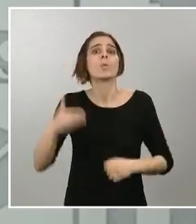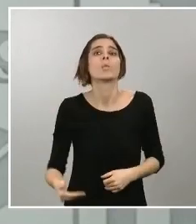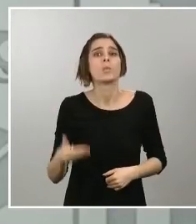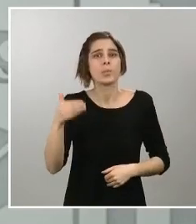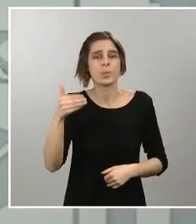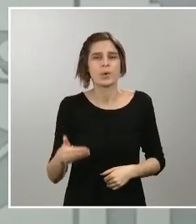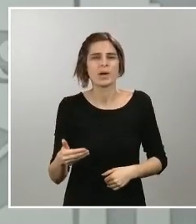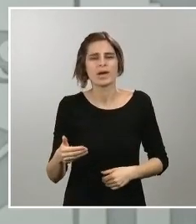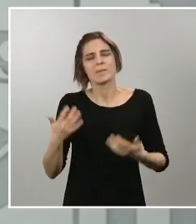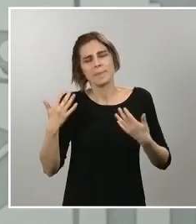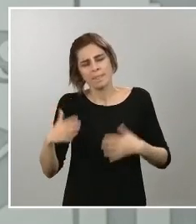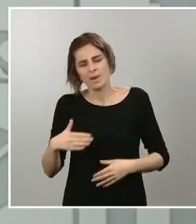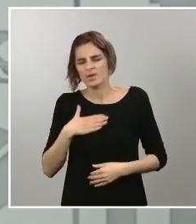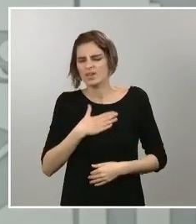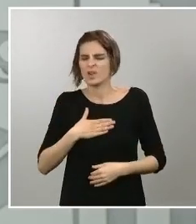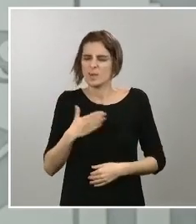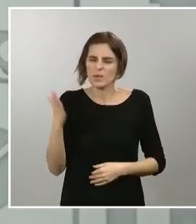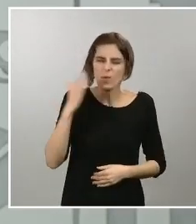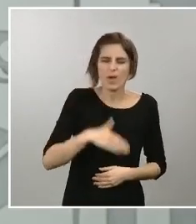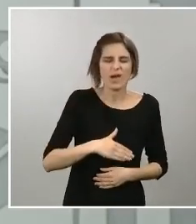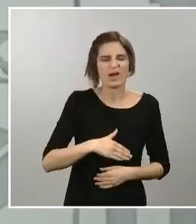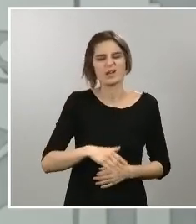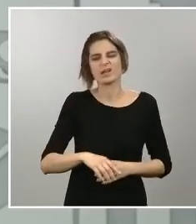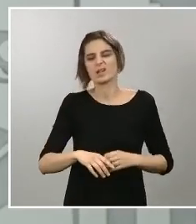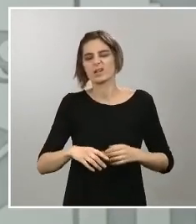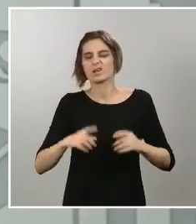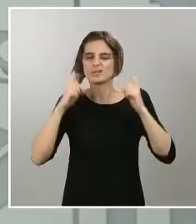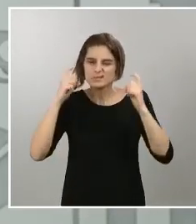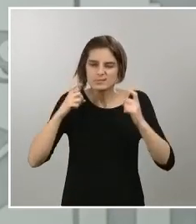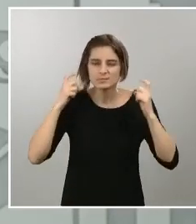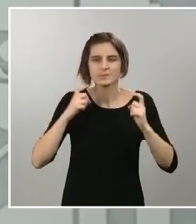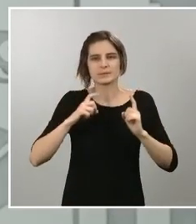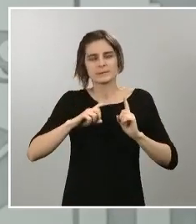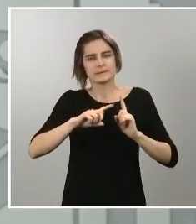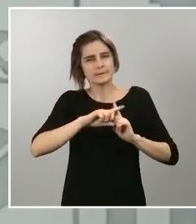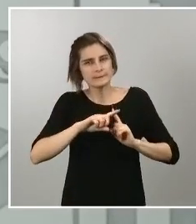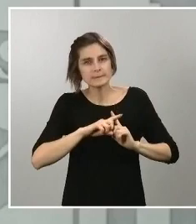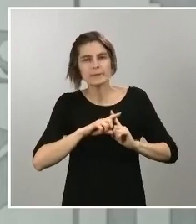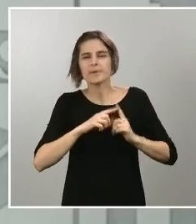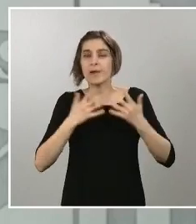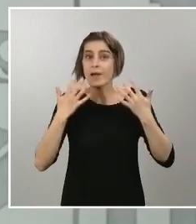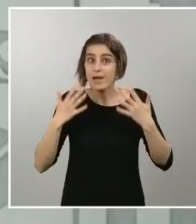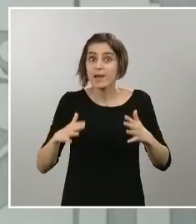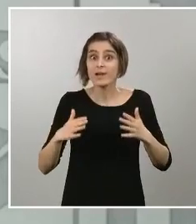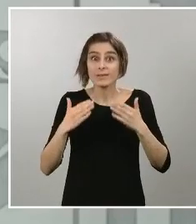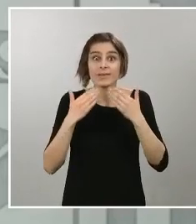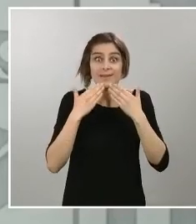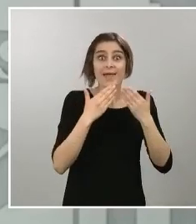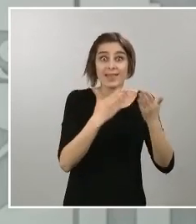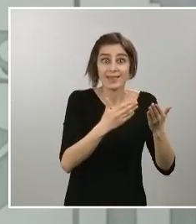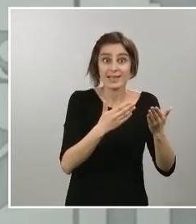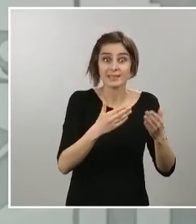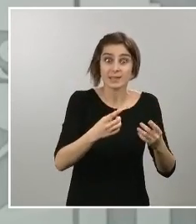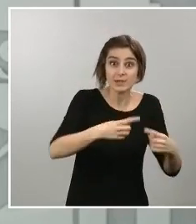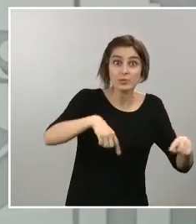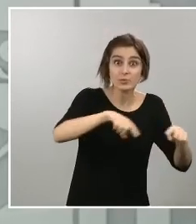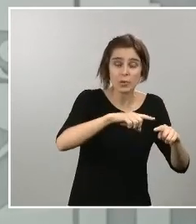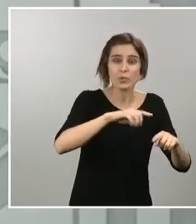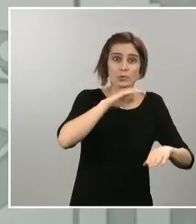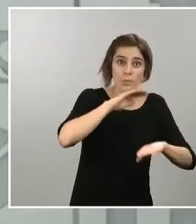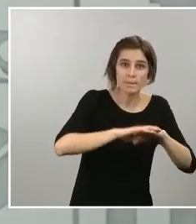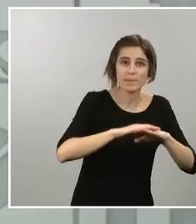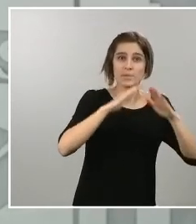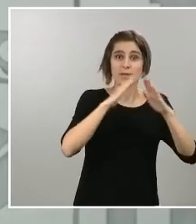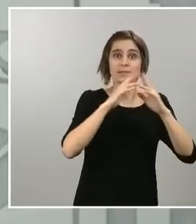sacrificio el esfuerzo compartido de todos los ciudadanos está permitiendo salvar vidas. Por eso este paso